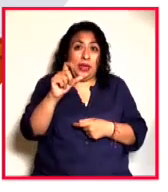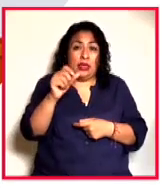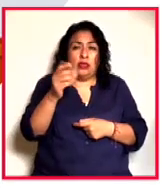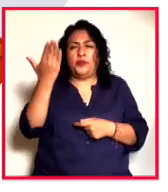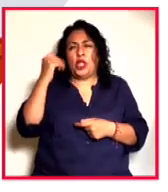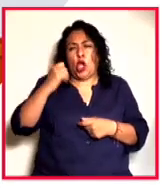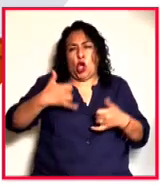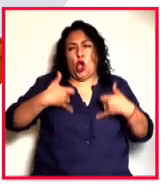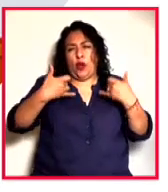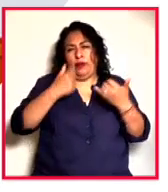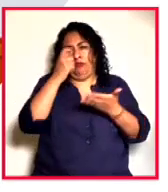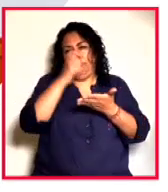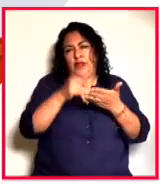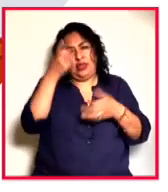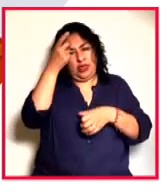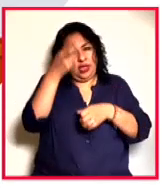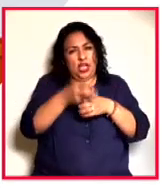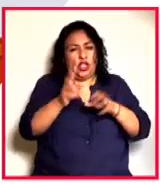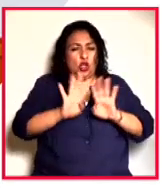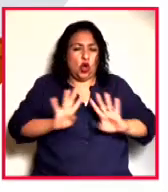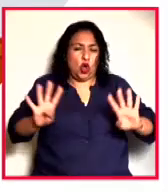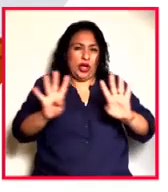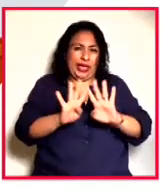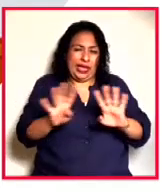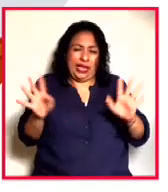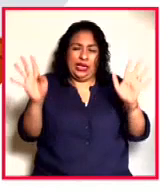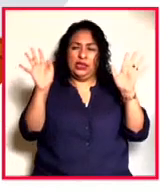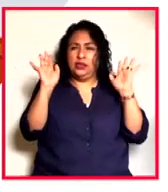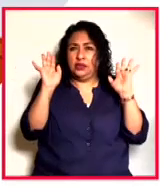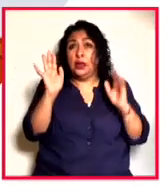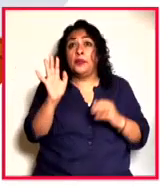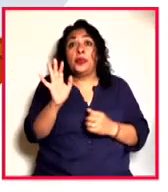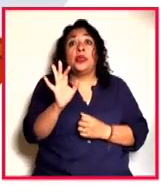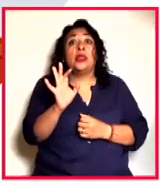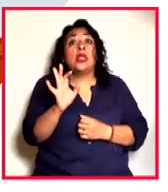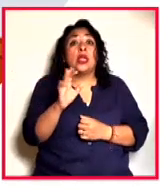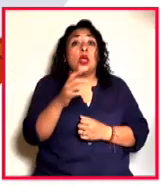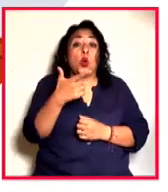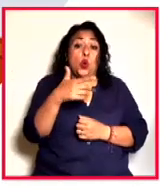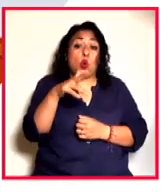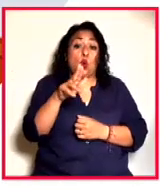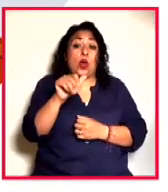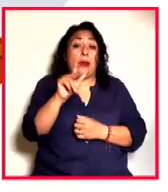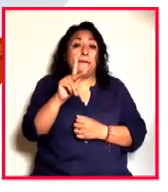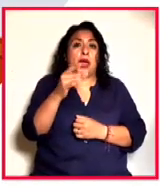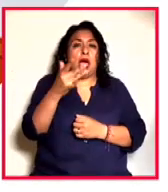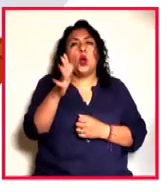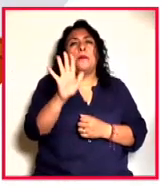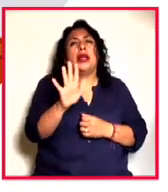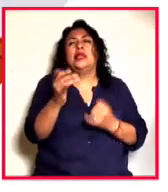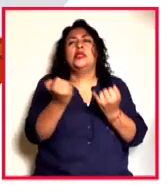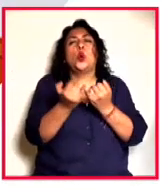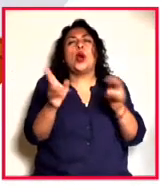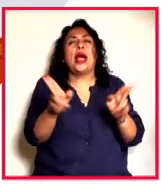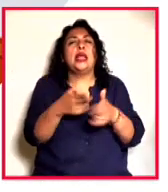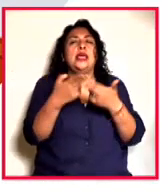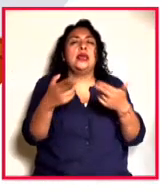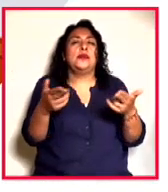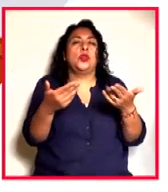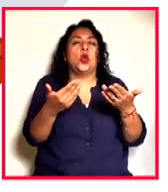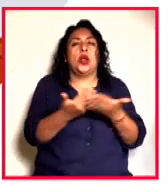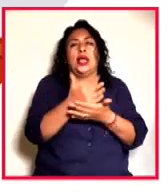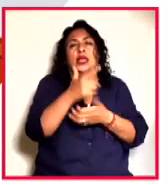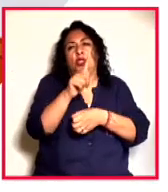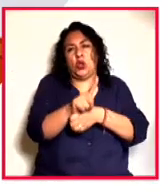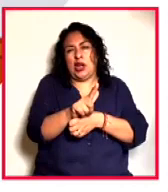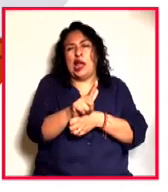compositor director de orquesta a lo mejor el Guapano que es un otro himno nacional una obra maravillosa le ha hecho un poco